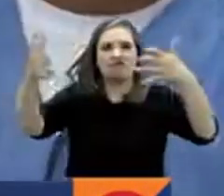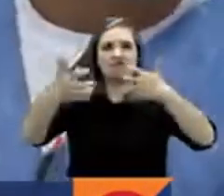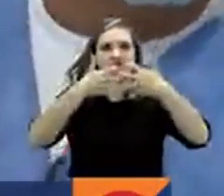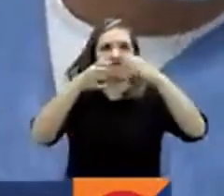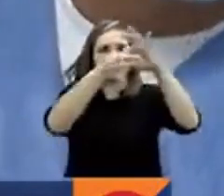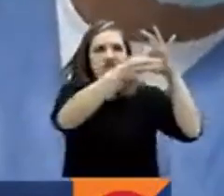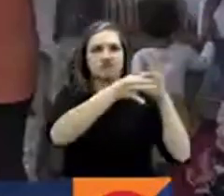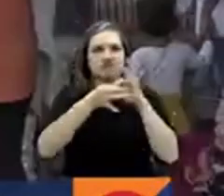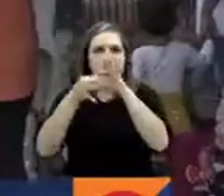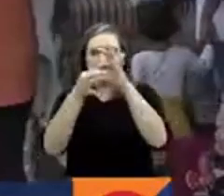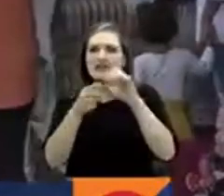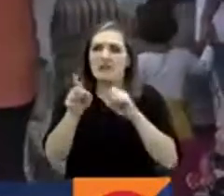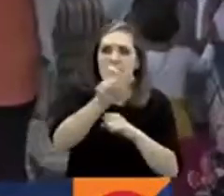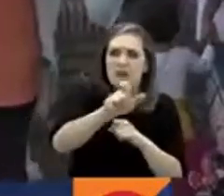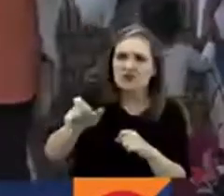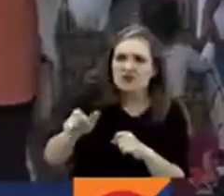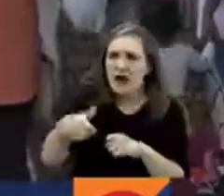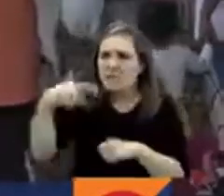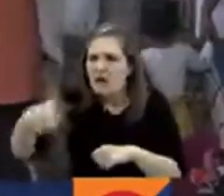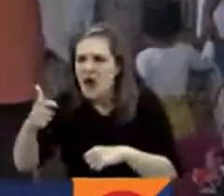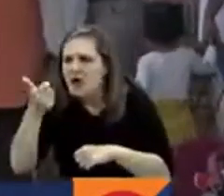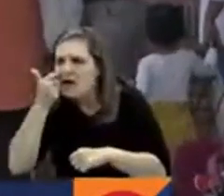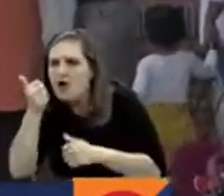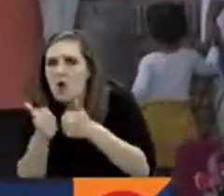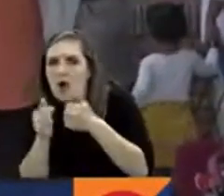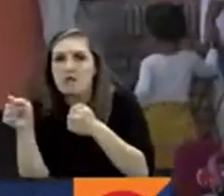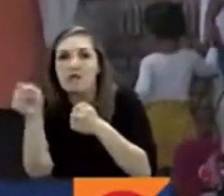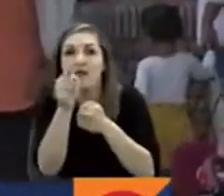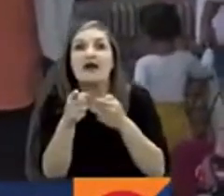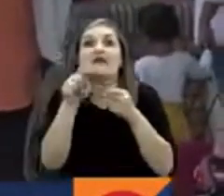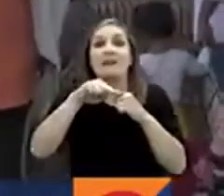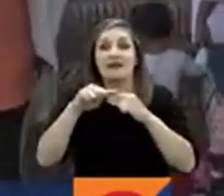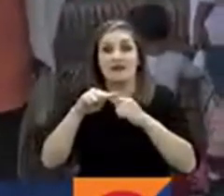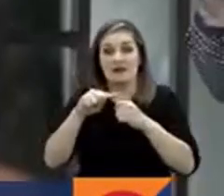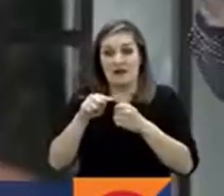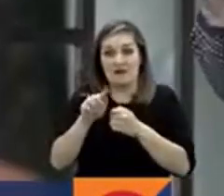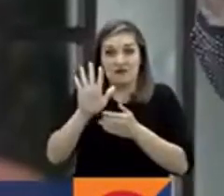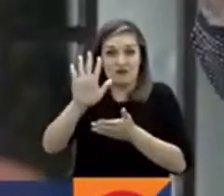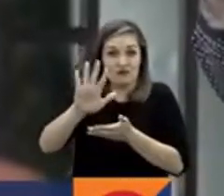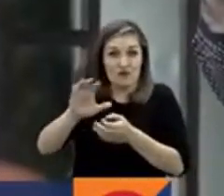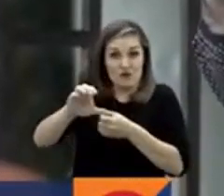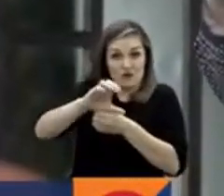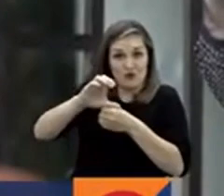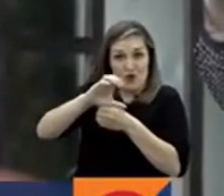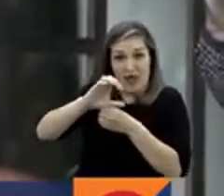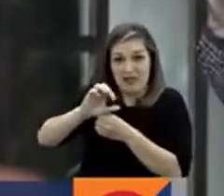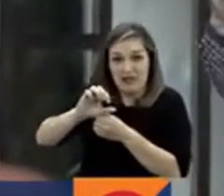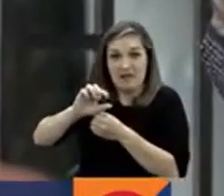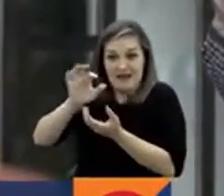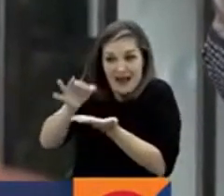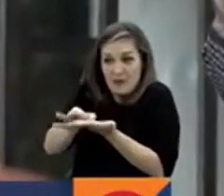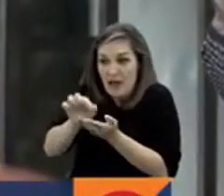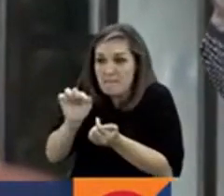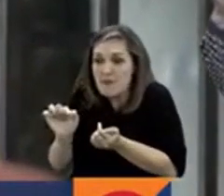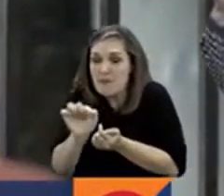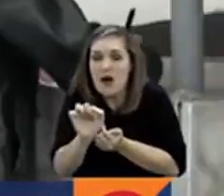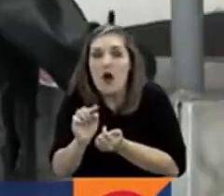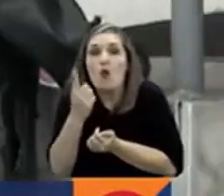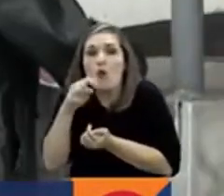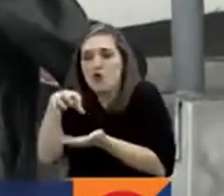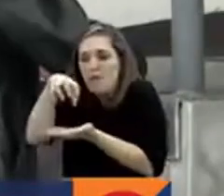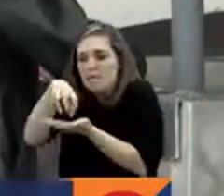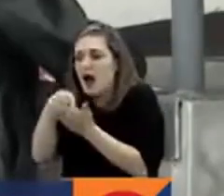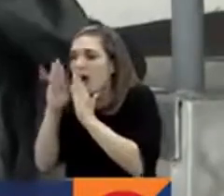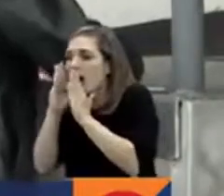población adscrita. El articulado señala que en las zonas urbanas cada CAPIRS cubrirá máximo 25 mil habitantes para garantizar la capacidad